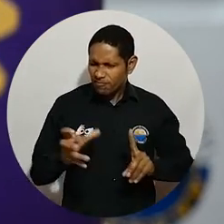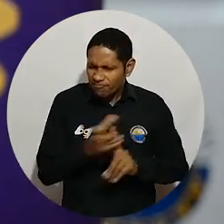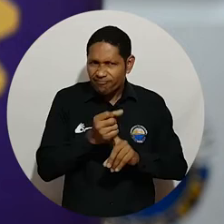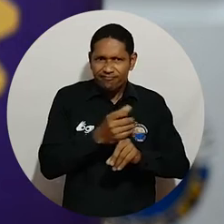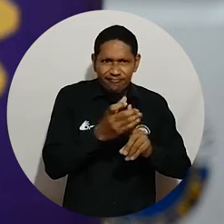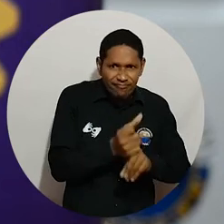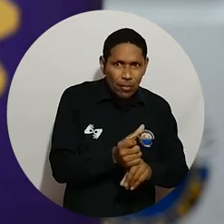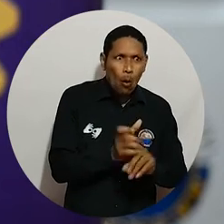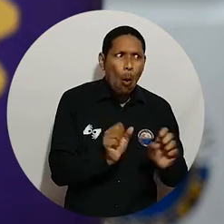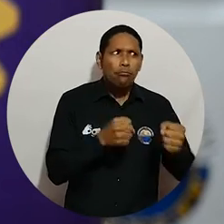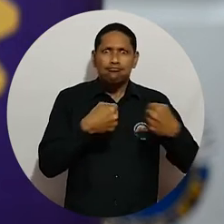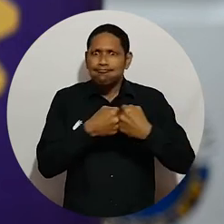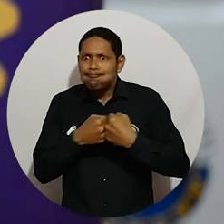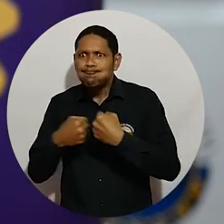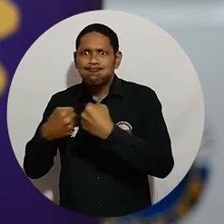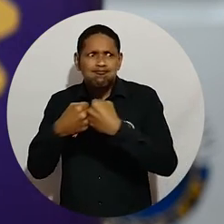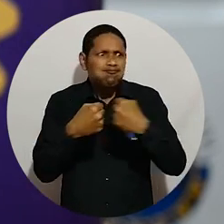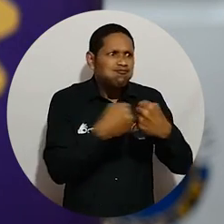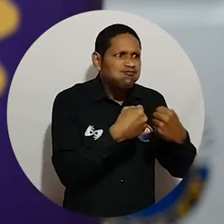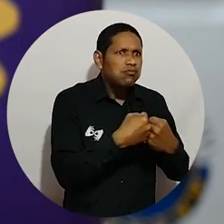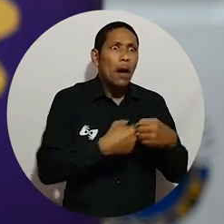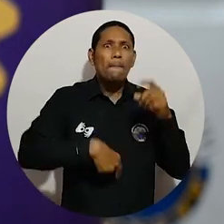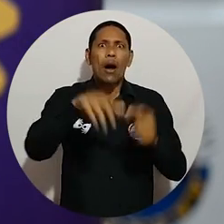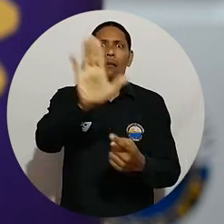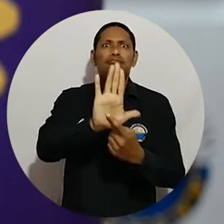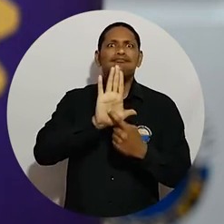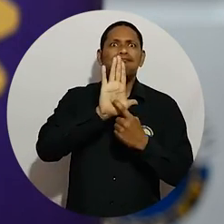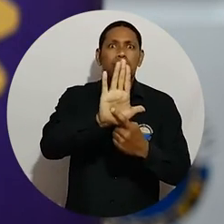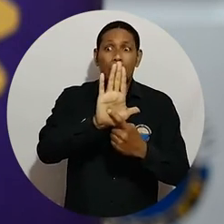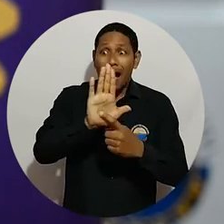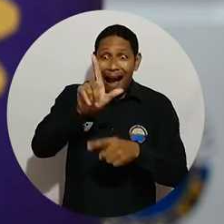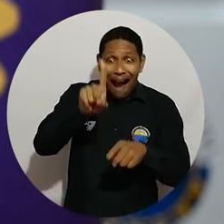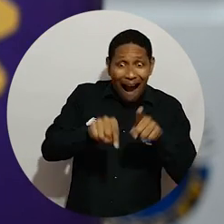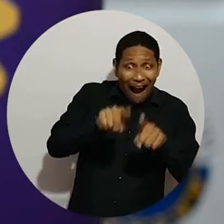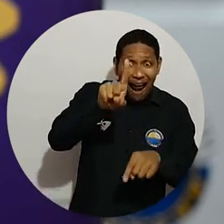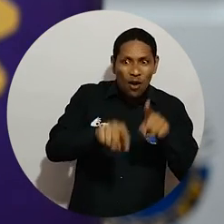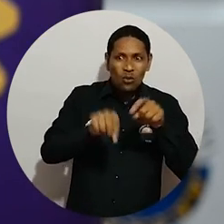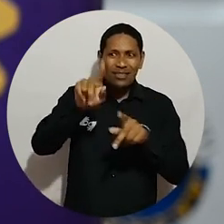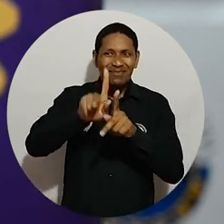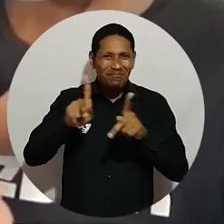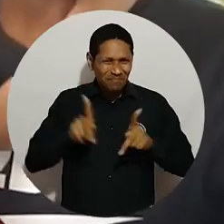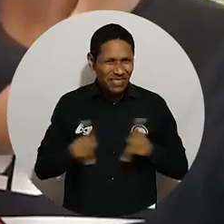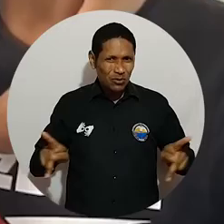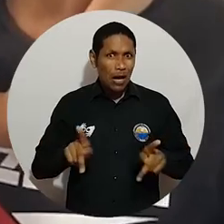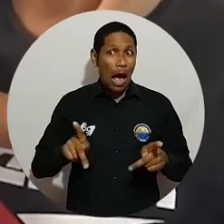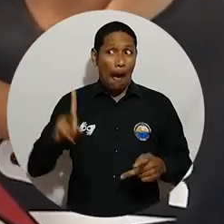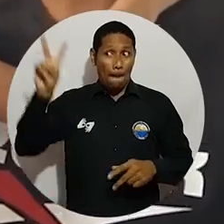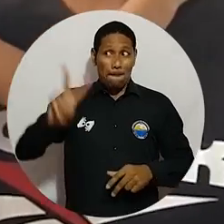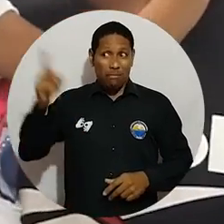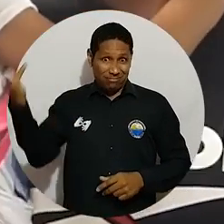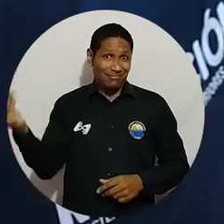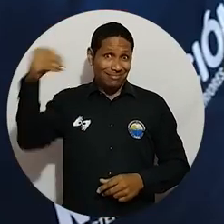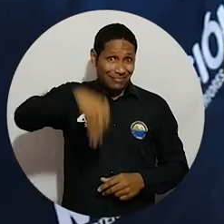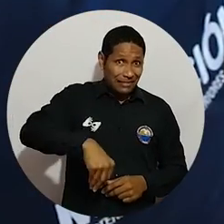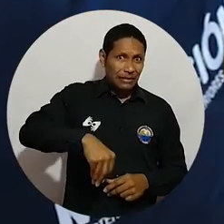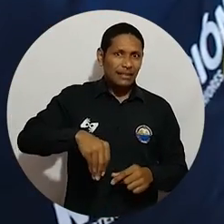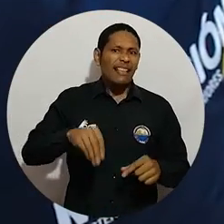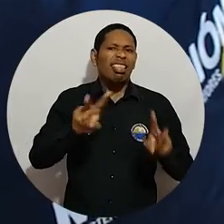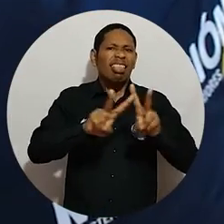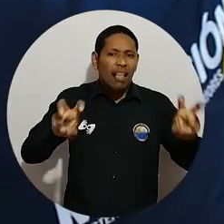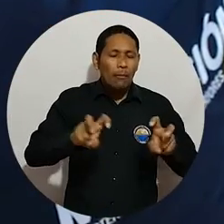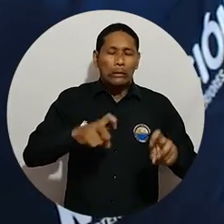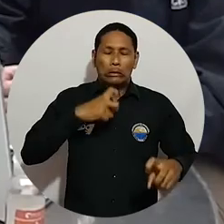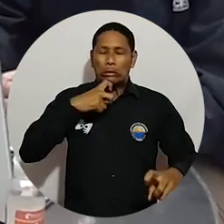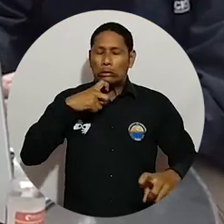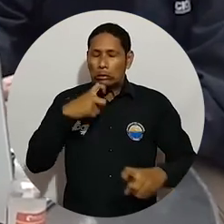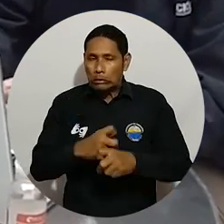investigaciones hemos trabajado de la mano para visibilizar los casos que tienen los migrantes aquí en Colombia,